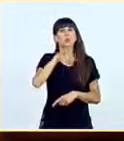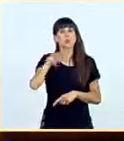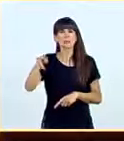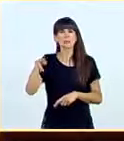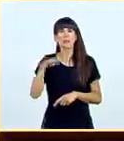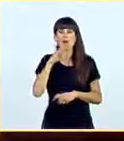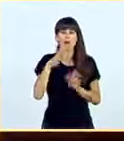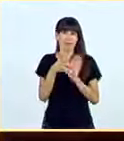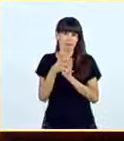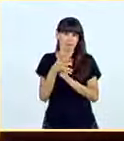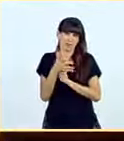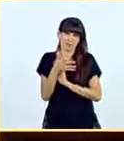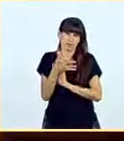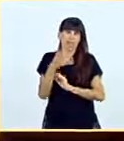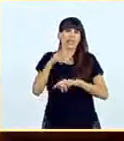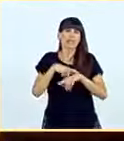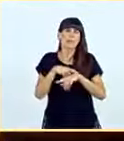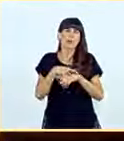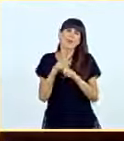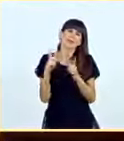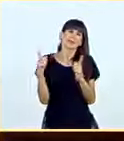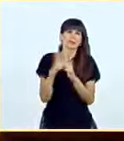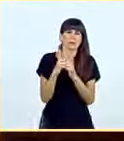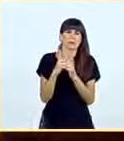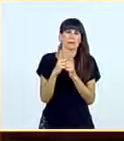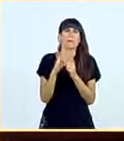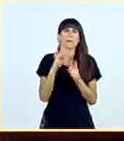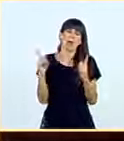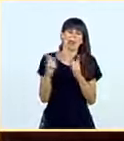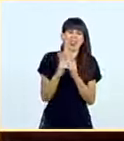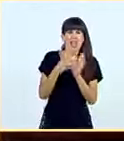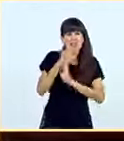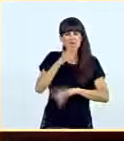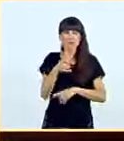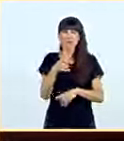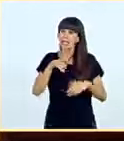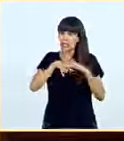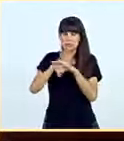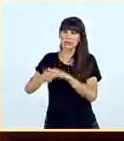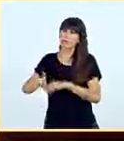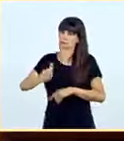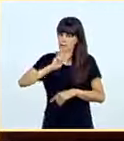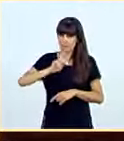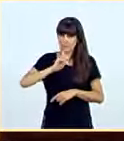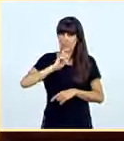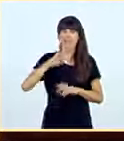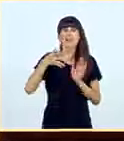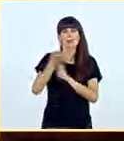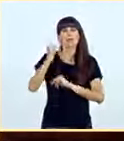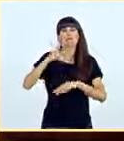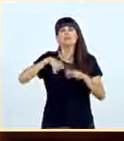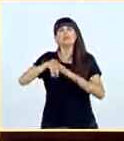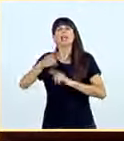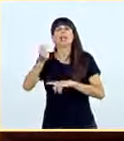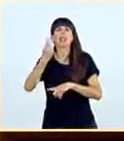incorporando a tiempo parcial y esto dificulta enormemente la gestión. Por la gestión y la tramitación de las devoluciones, porque